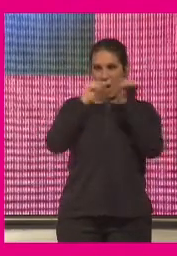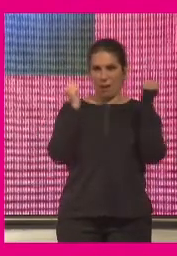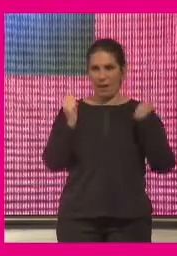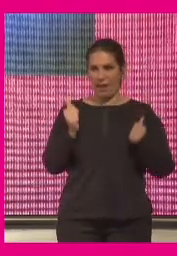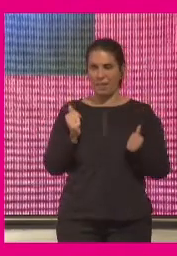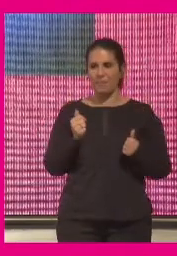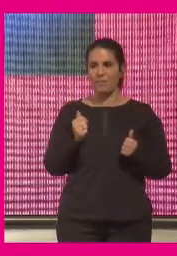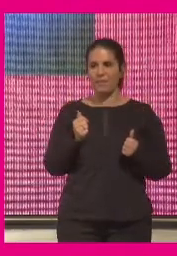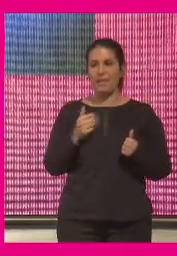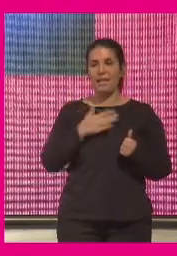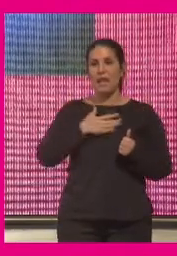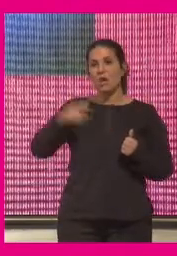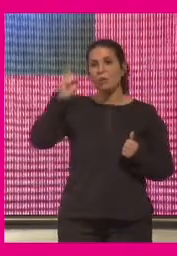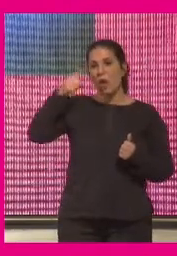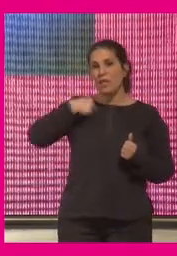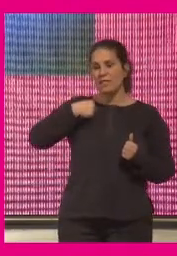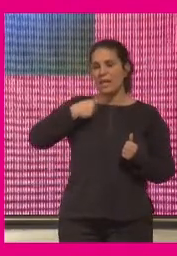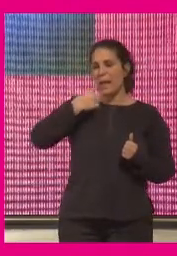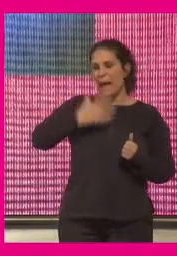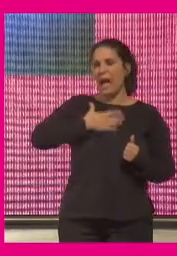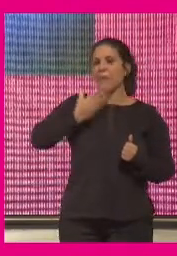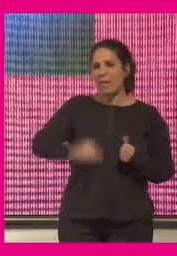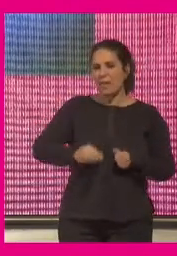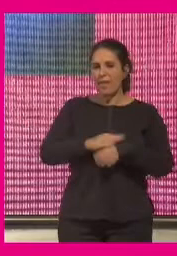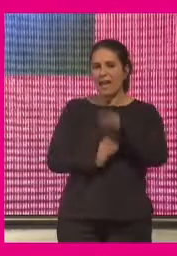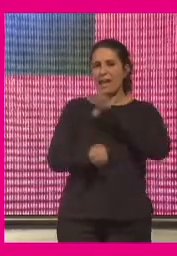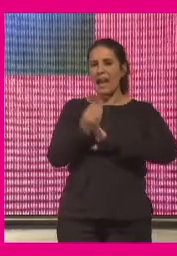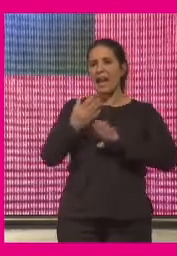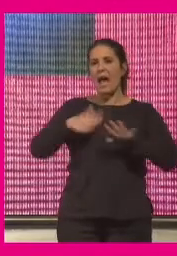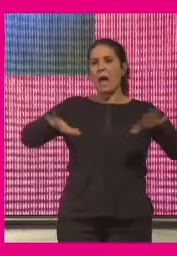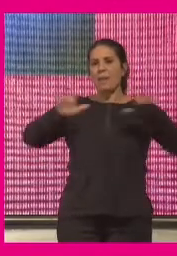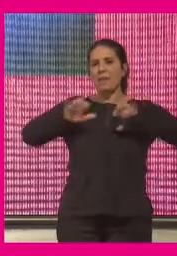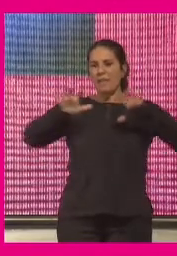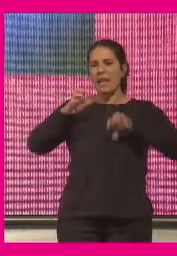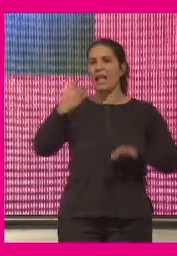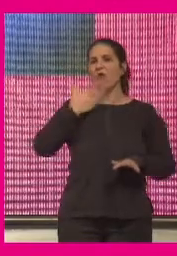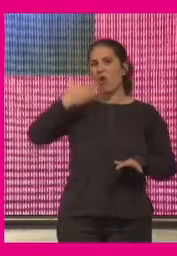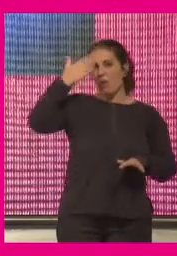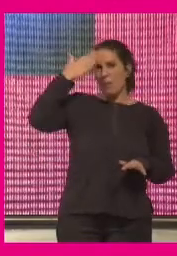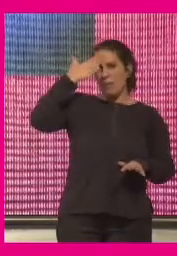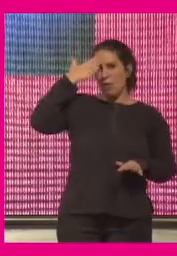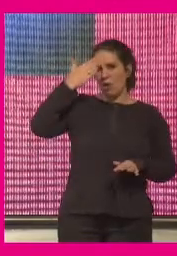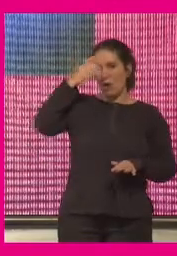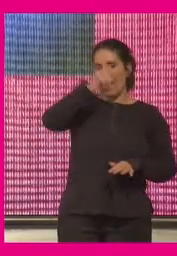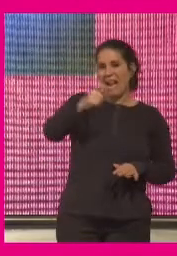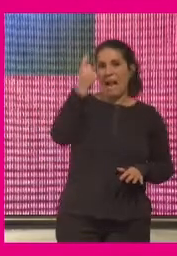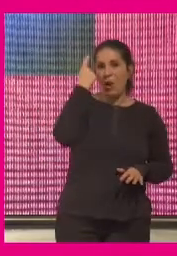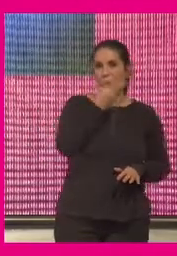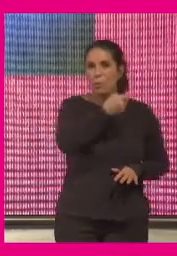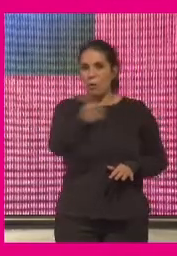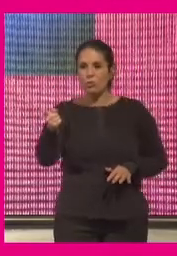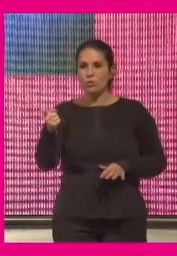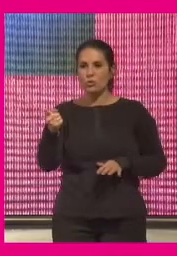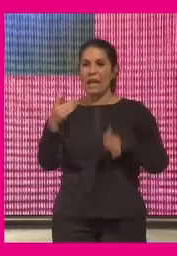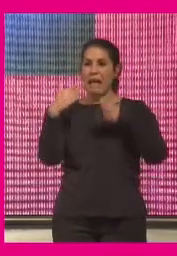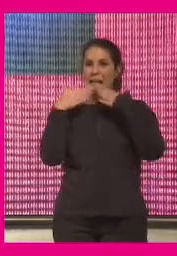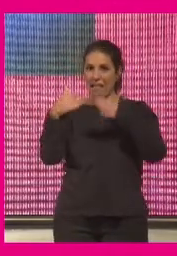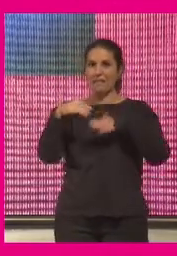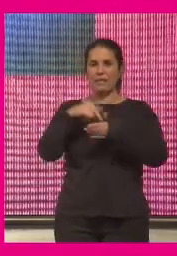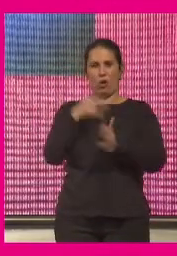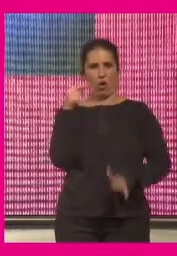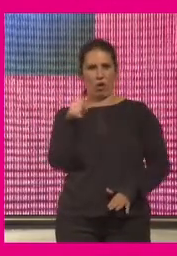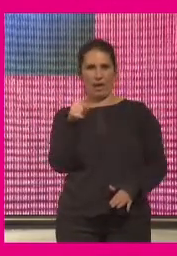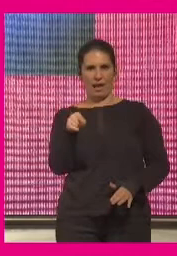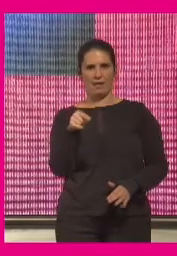que los profes tengamos capacidad de generar aprendizaje de generar conocimiento en nuestros estudiantes gracias a esta